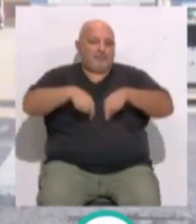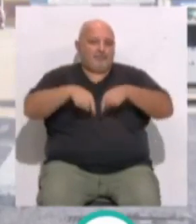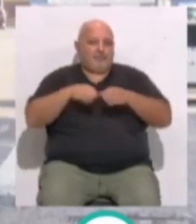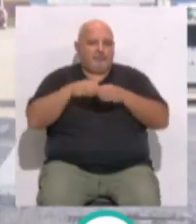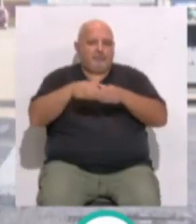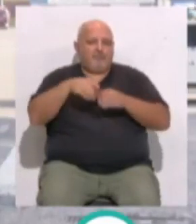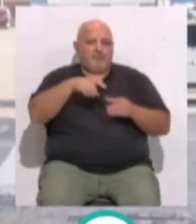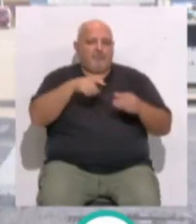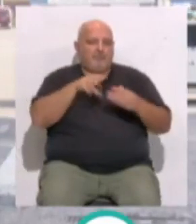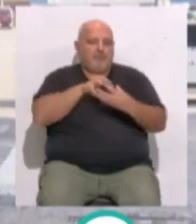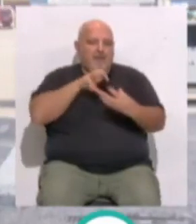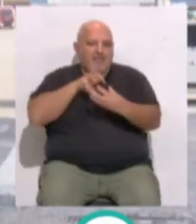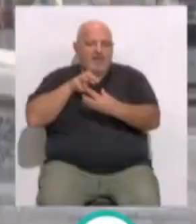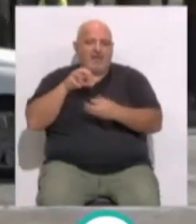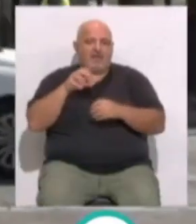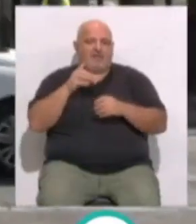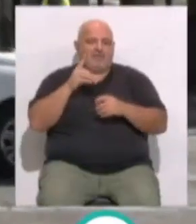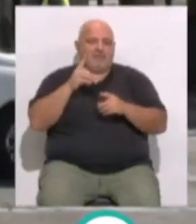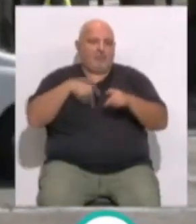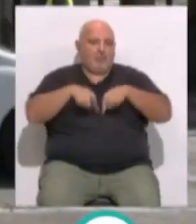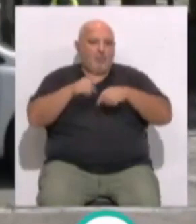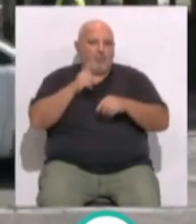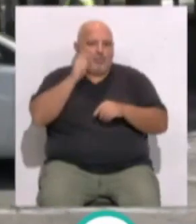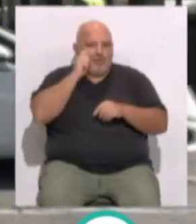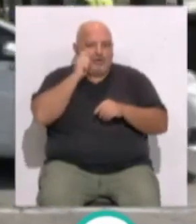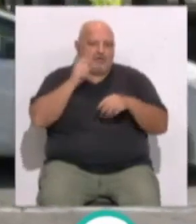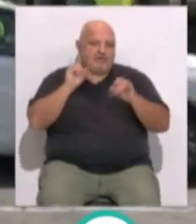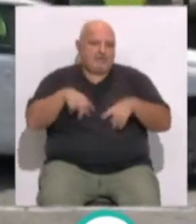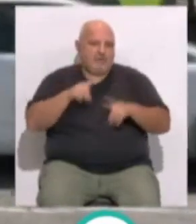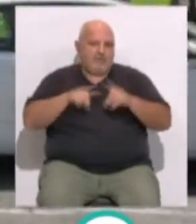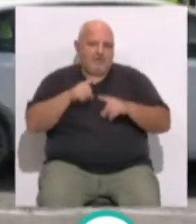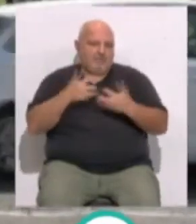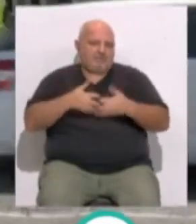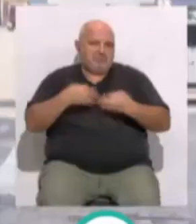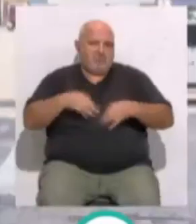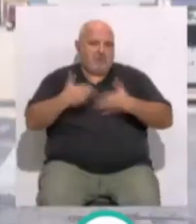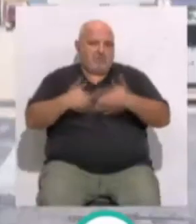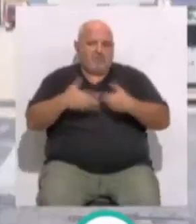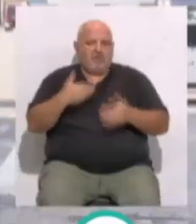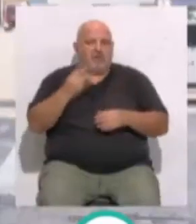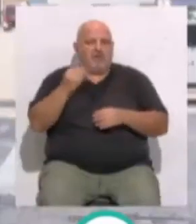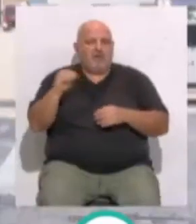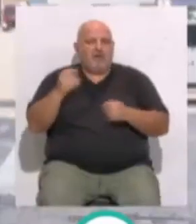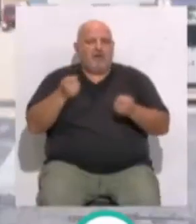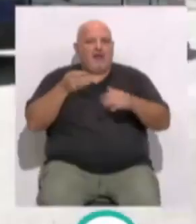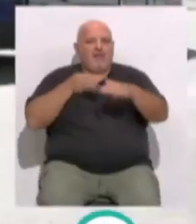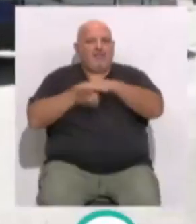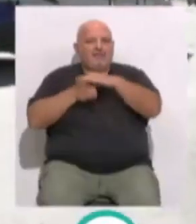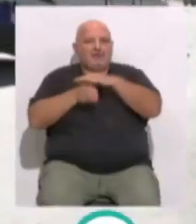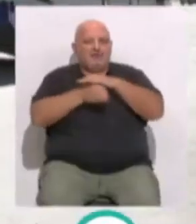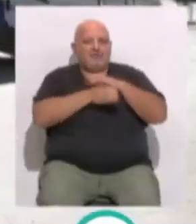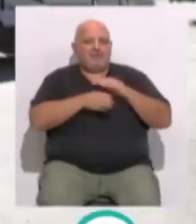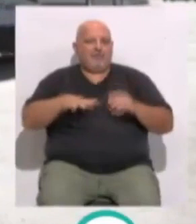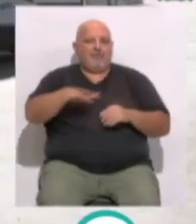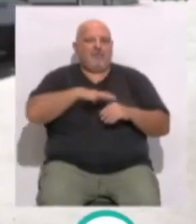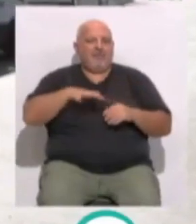tanto de mercancía como de pasajeros, no se vean afectadas. La mayor complicación en tierra de esta adaptación del puerto. El nudo de control de acceso que tenemos nosotros, es